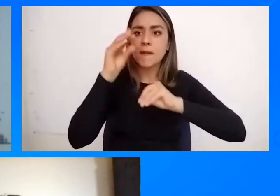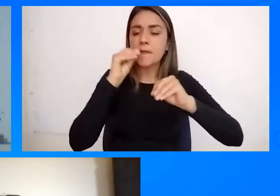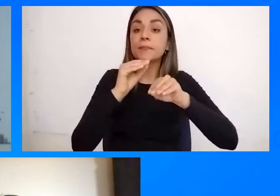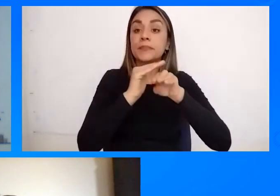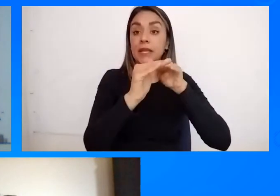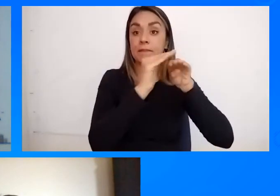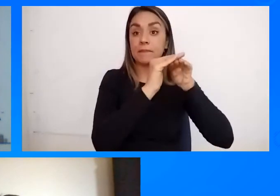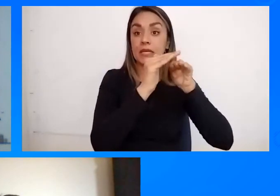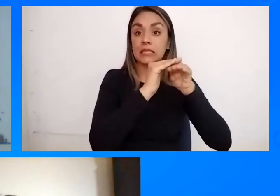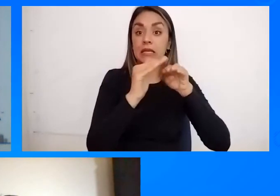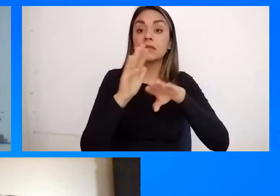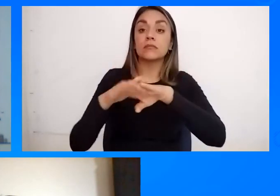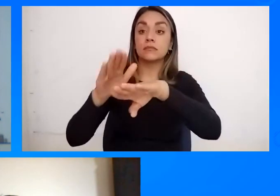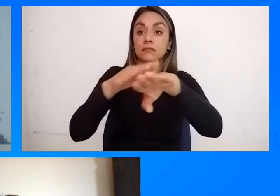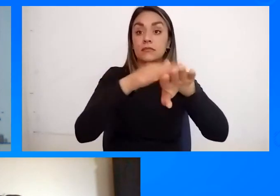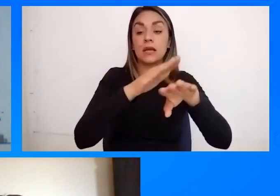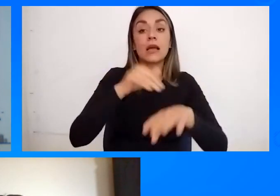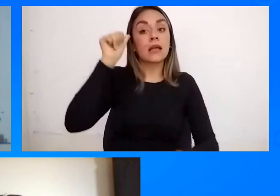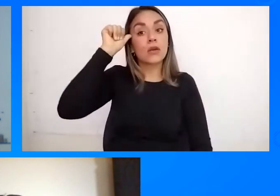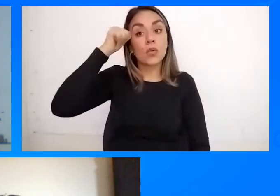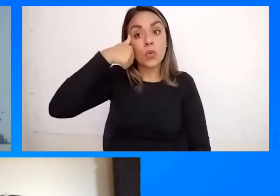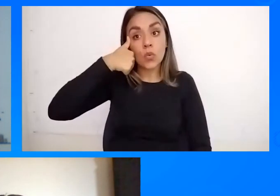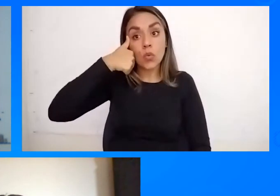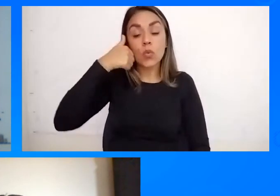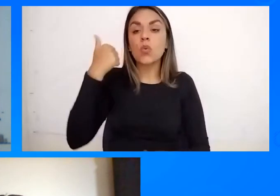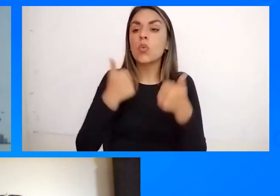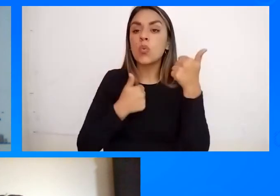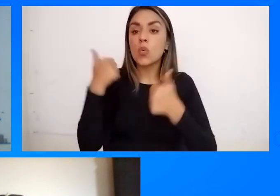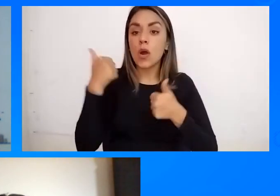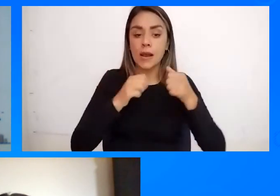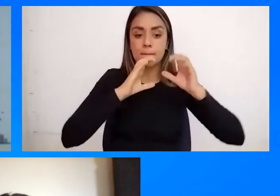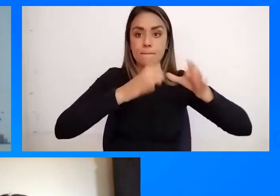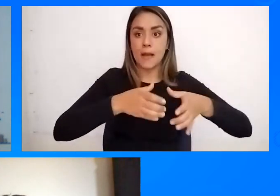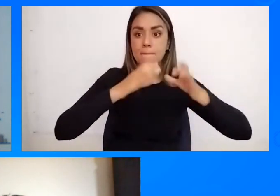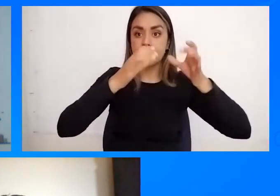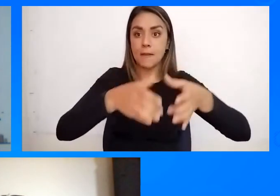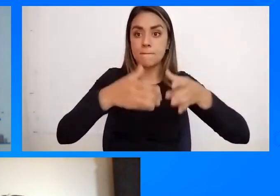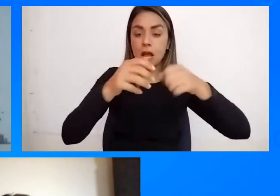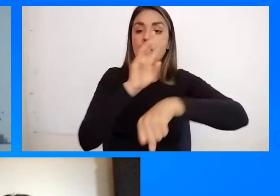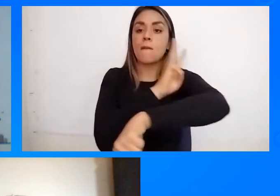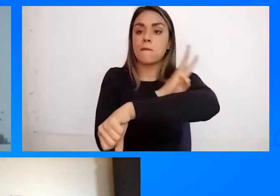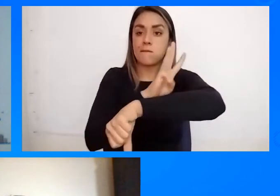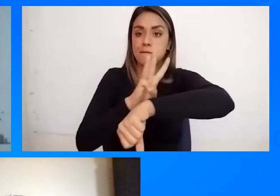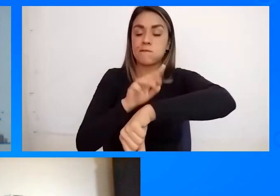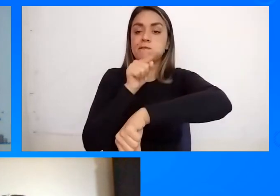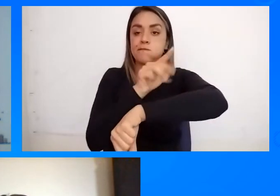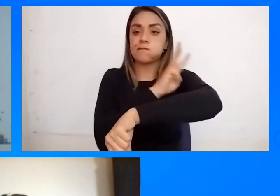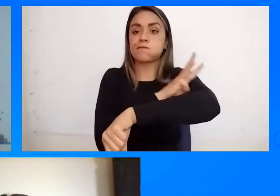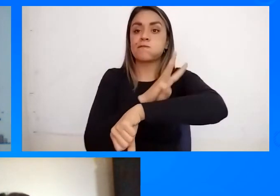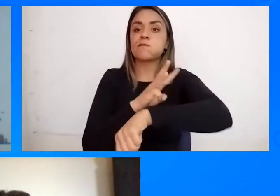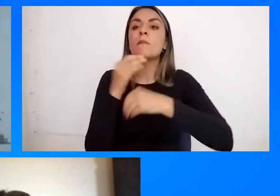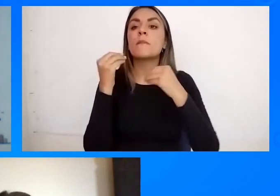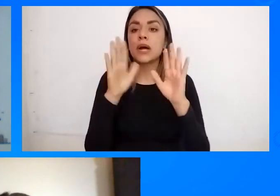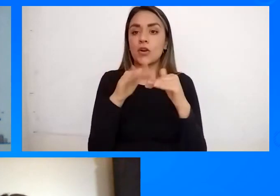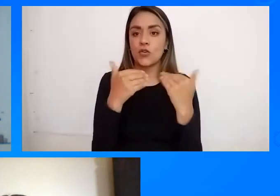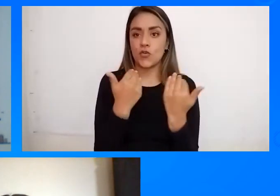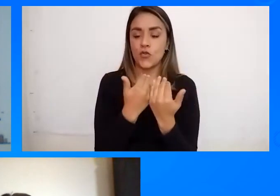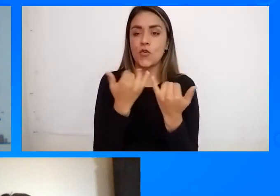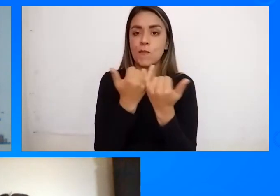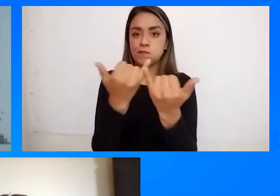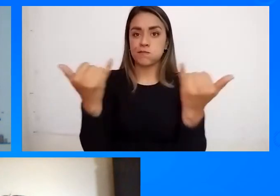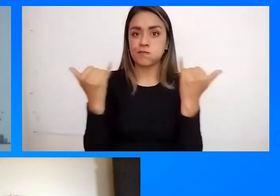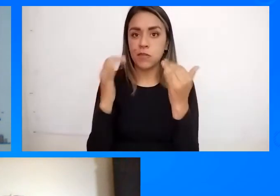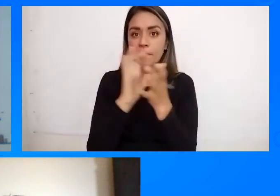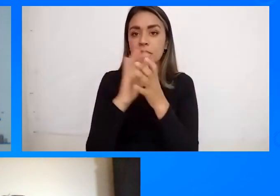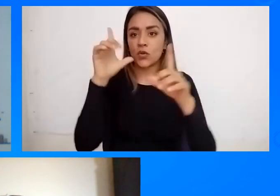También es Chicos Recuerden Las sesiones Están en nuestra Plataforma Para nuestros Colegios Amigos